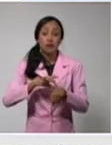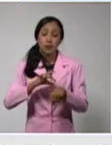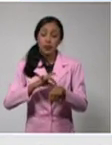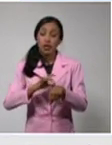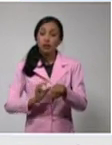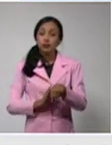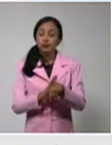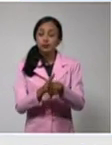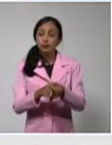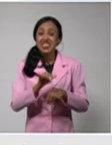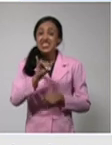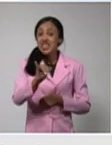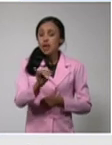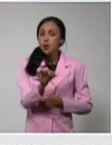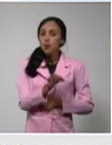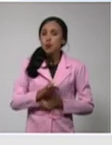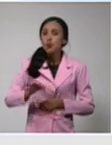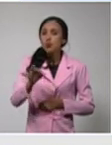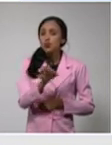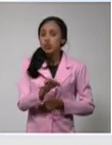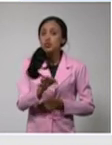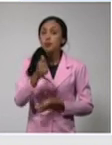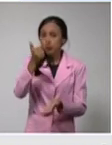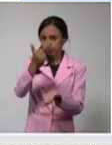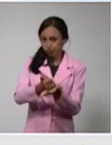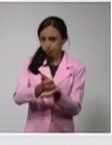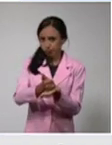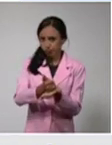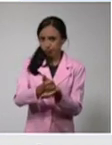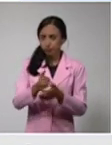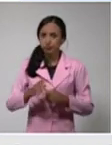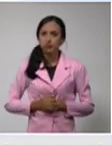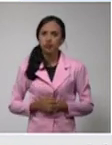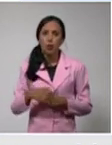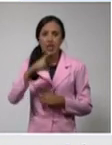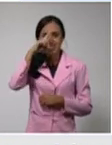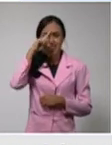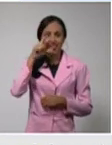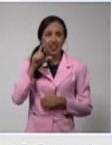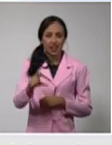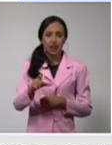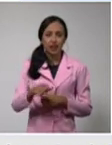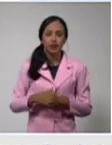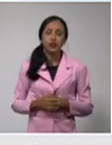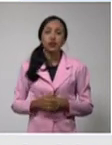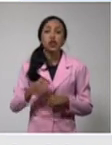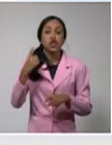Seis en el municipio de Cabecera, Santa Clara y Ranchuelo, uno.